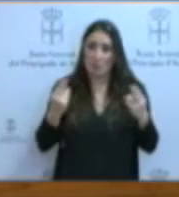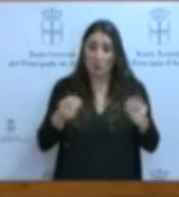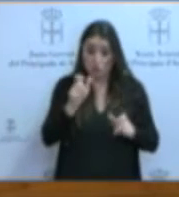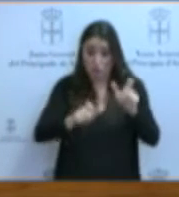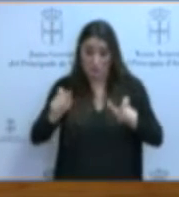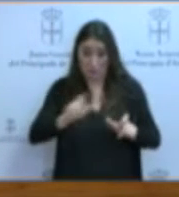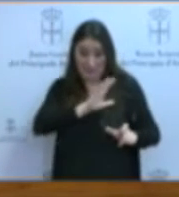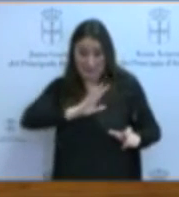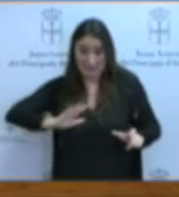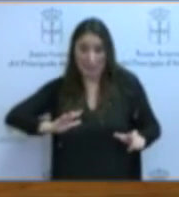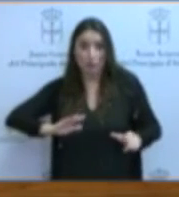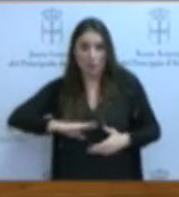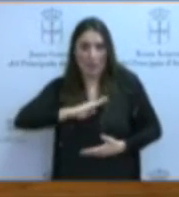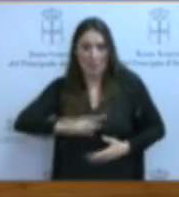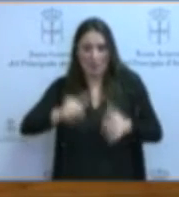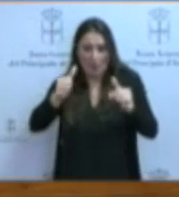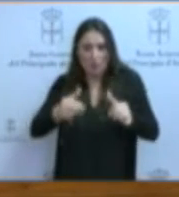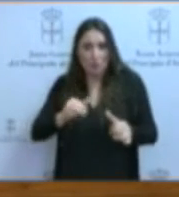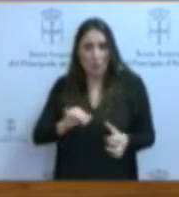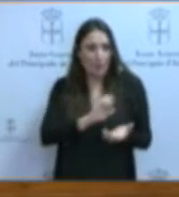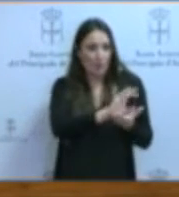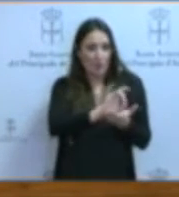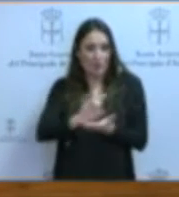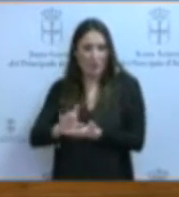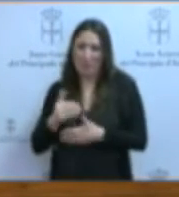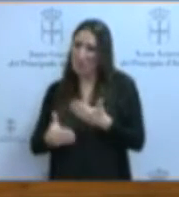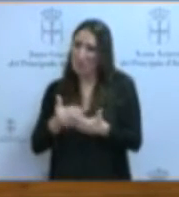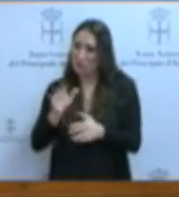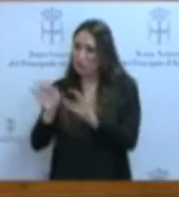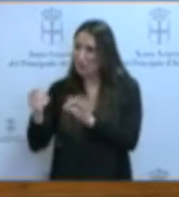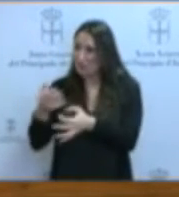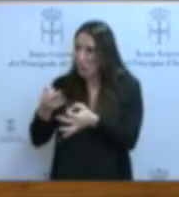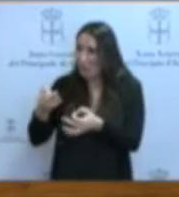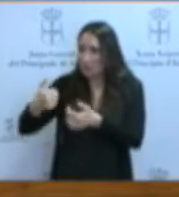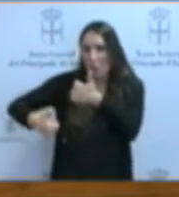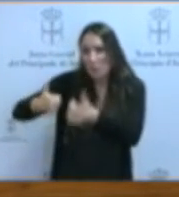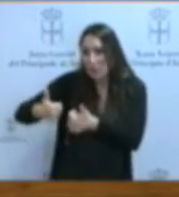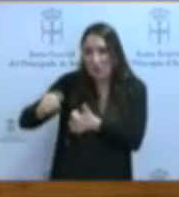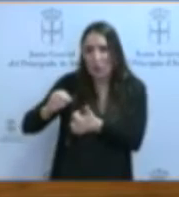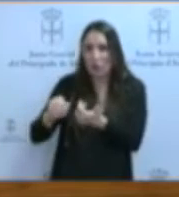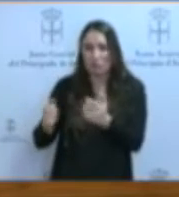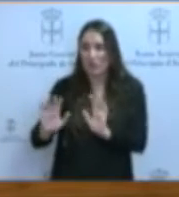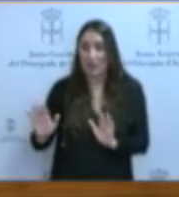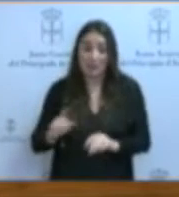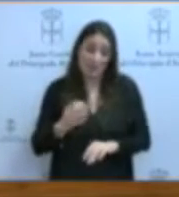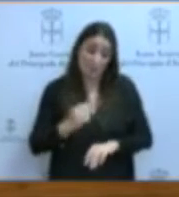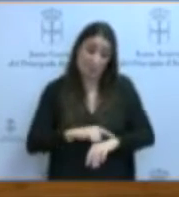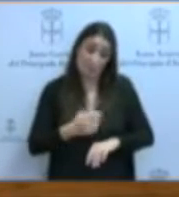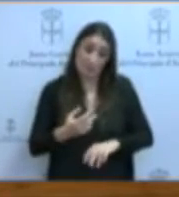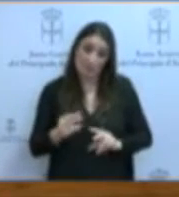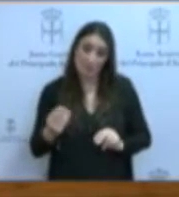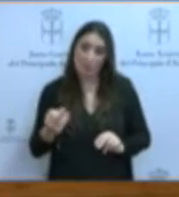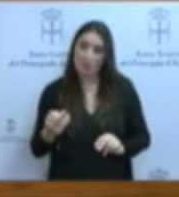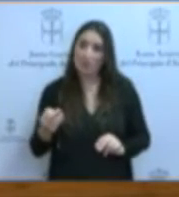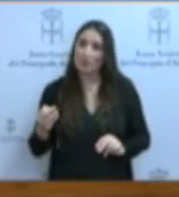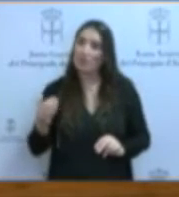cualificados sin ningún tipo de proceso de oposición ni de concurso. Señoría, vaya concluyendo. Termino y